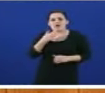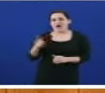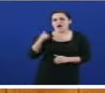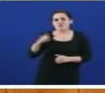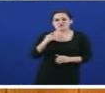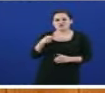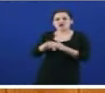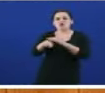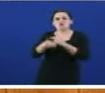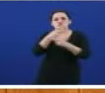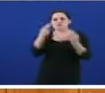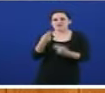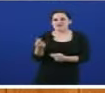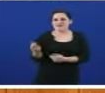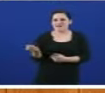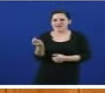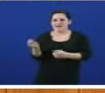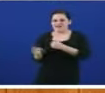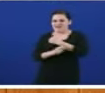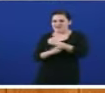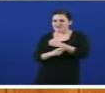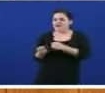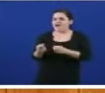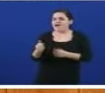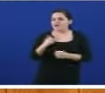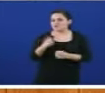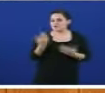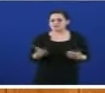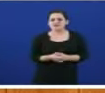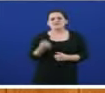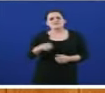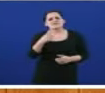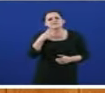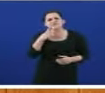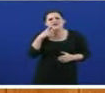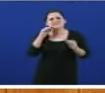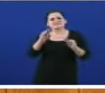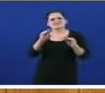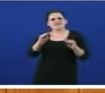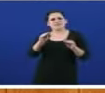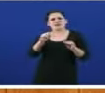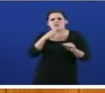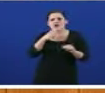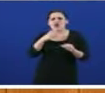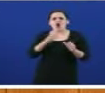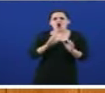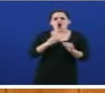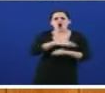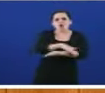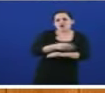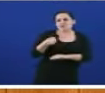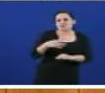recursos públicos. E, con todo, señorías, hai unha diferencia chamativa entre este goberno e os anteriores.